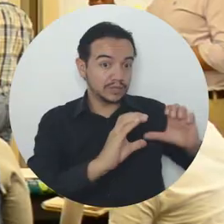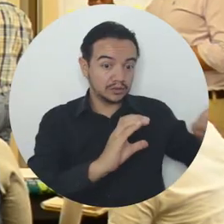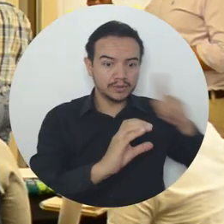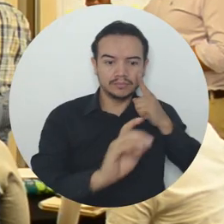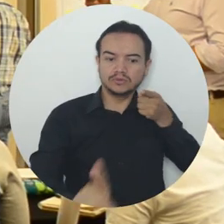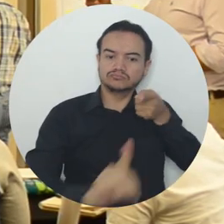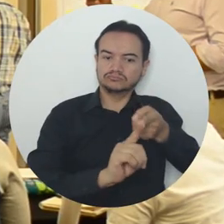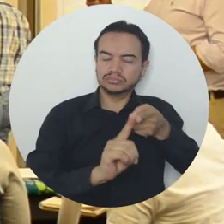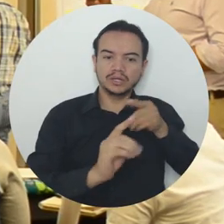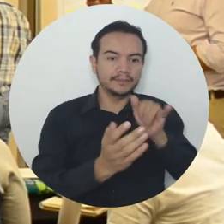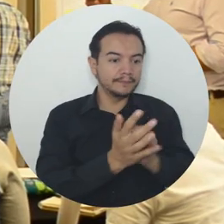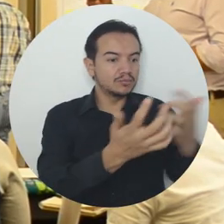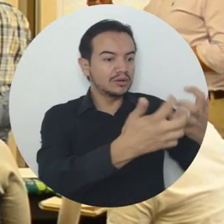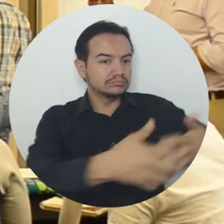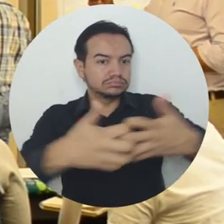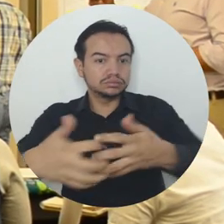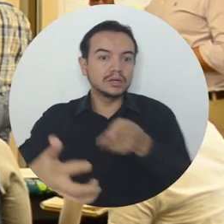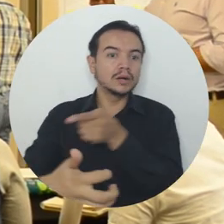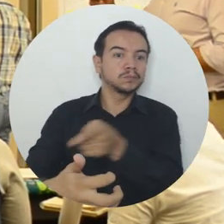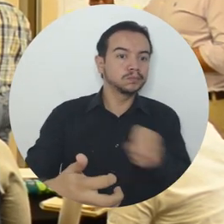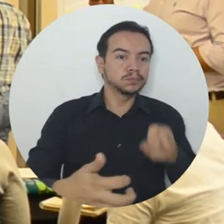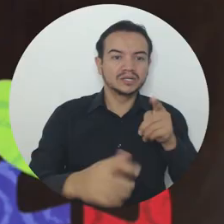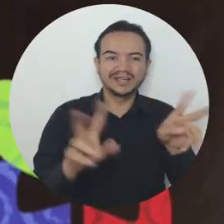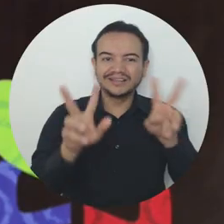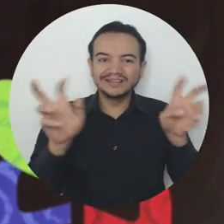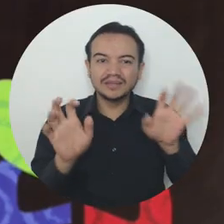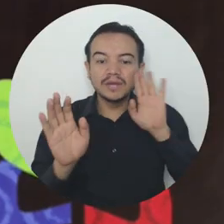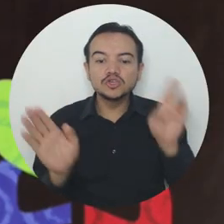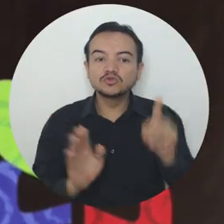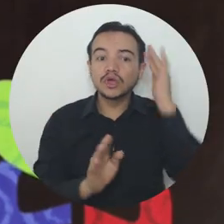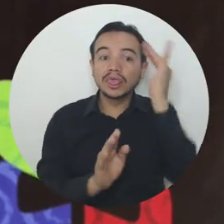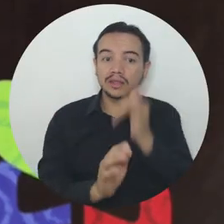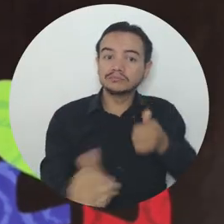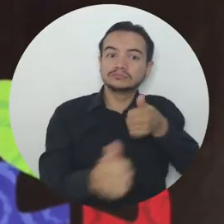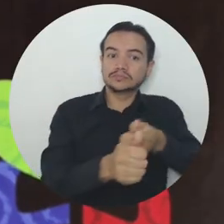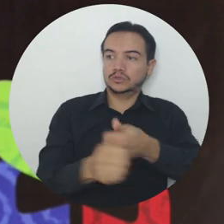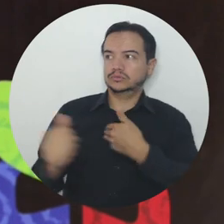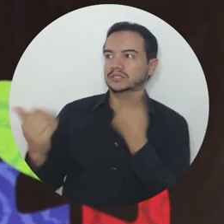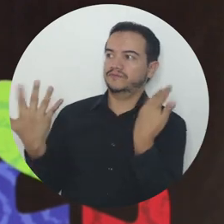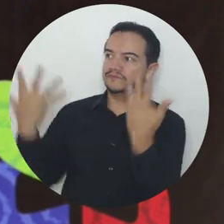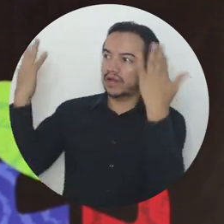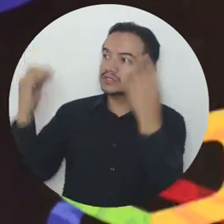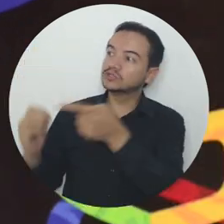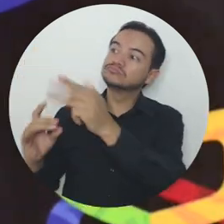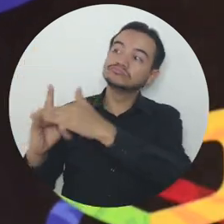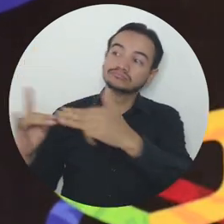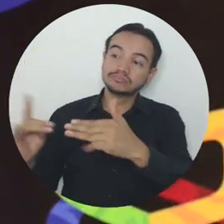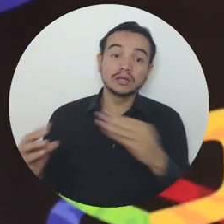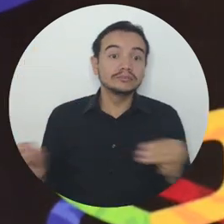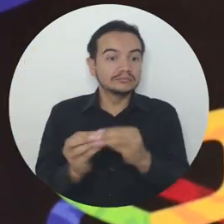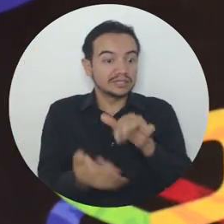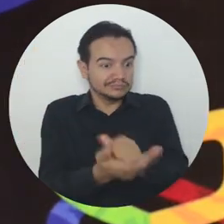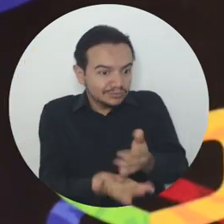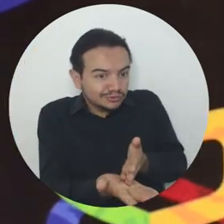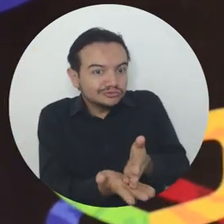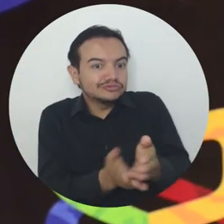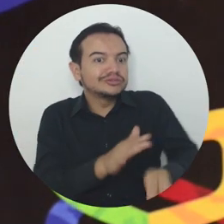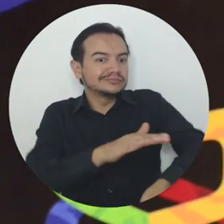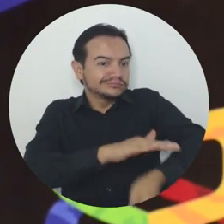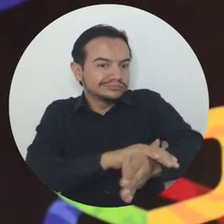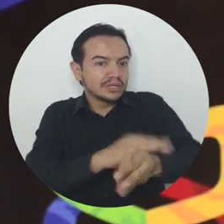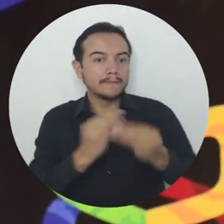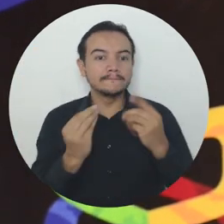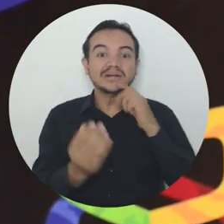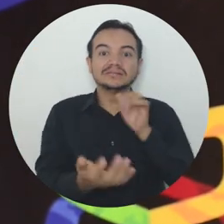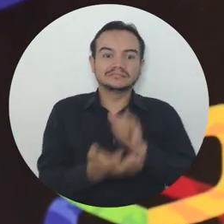Comercio para llegar muy a fondo a ese empresariado que desde la parte de la academia lo necesitamos y queremos continuar en esa